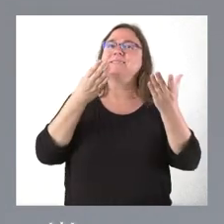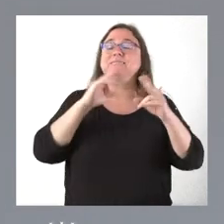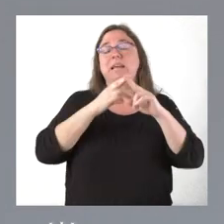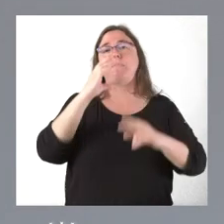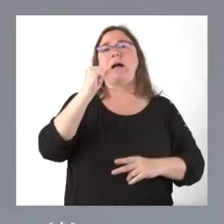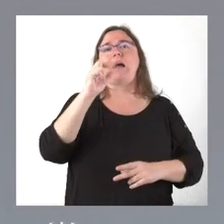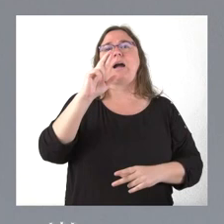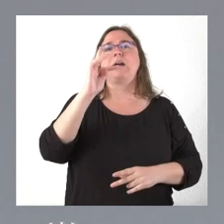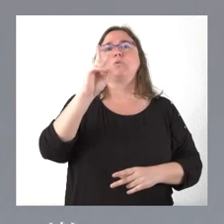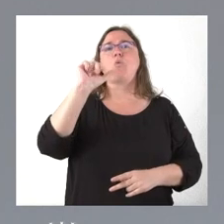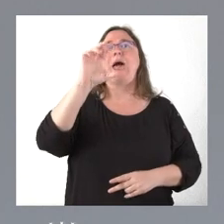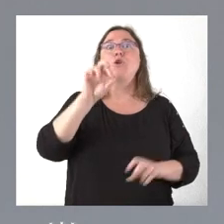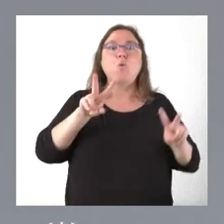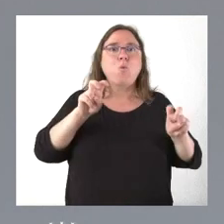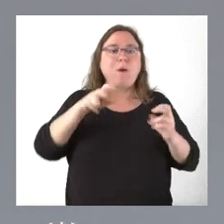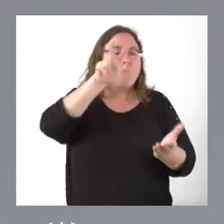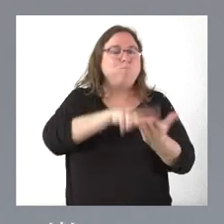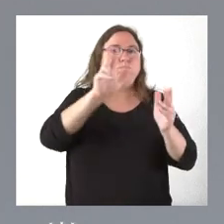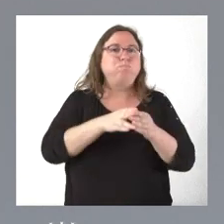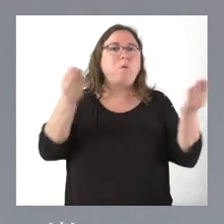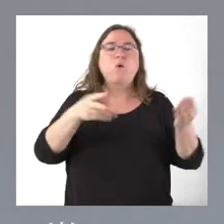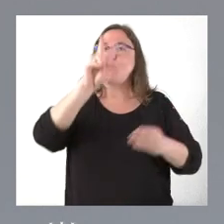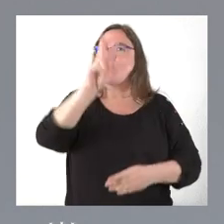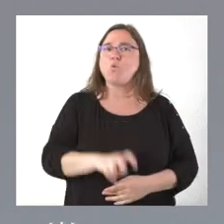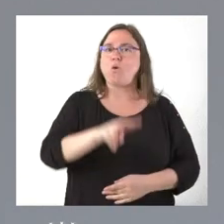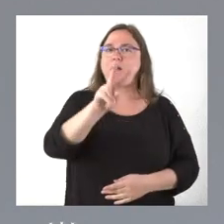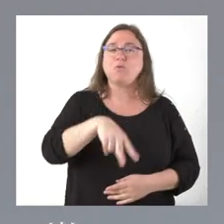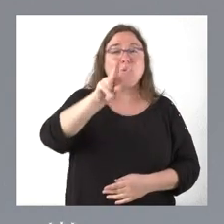completamente inédito, eso es verdaderamente